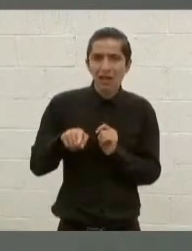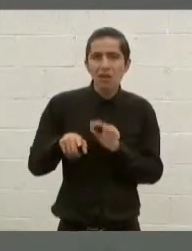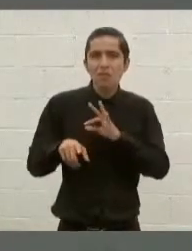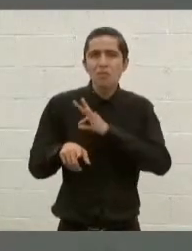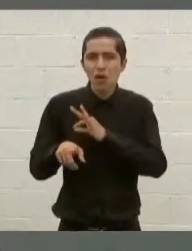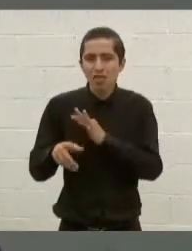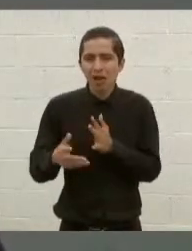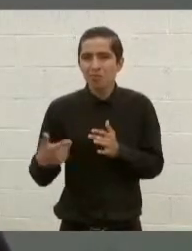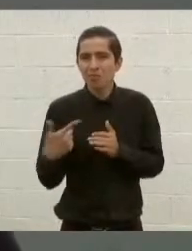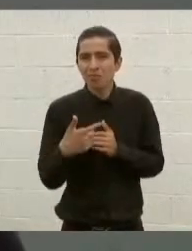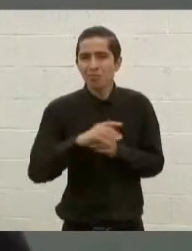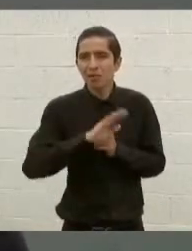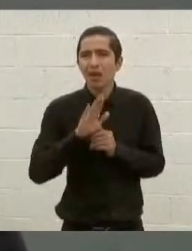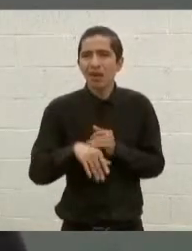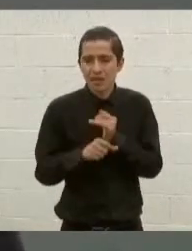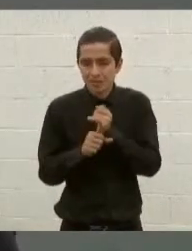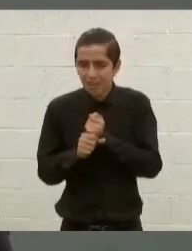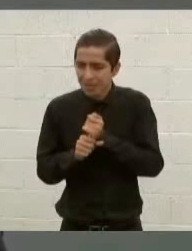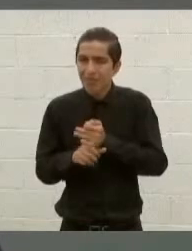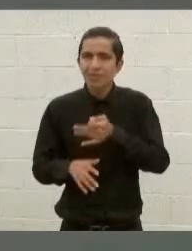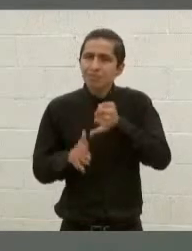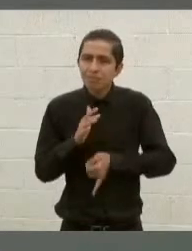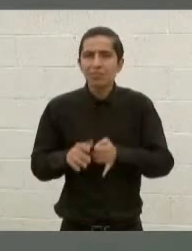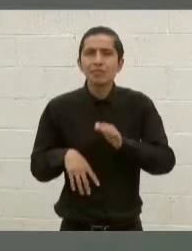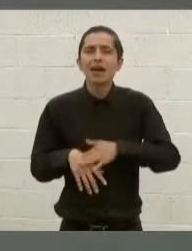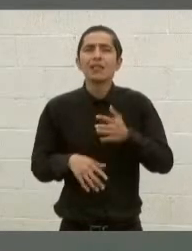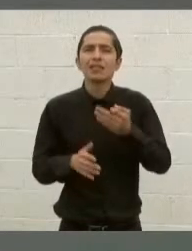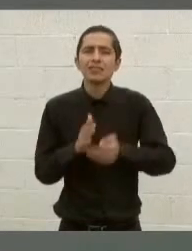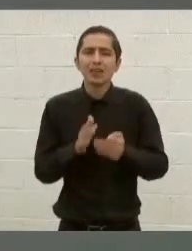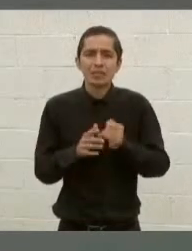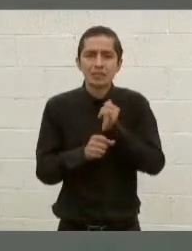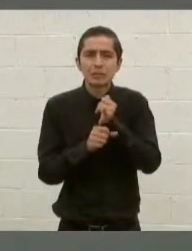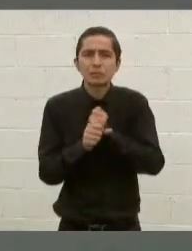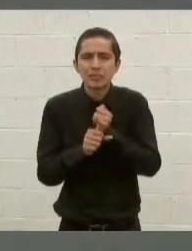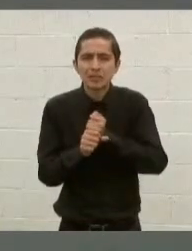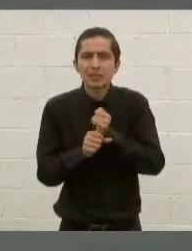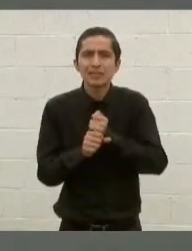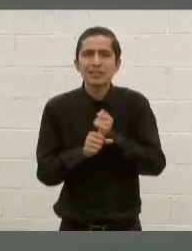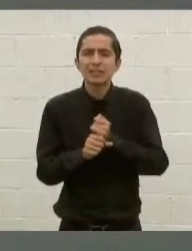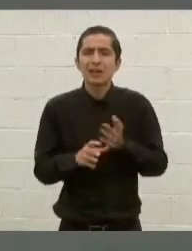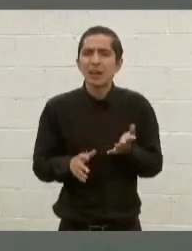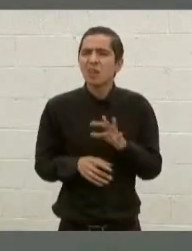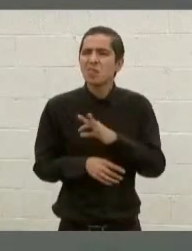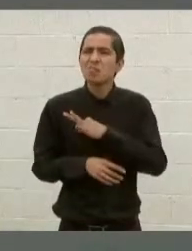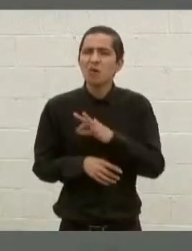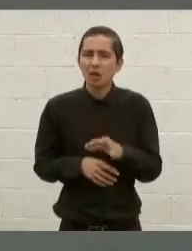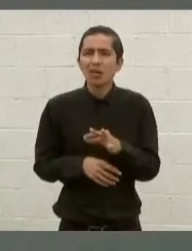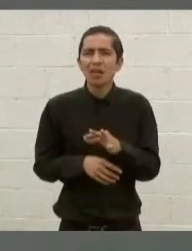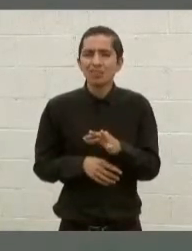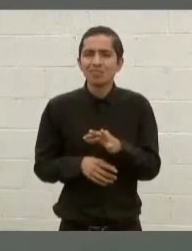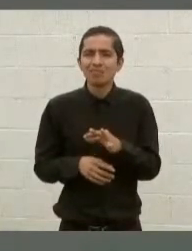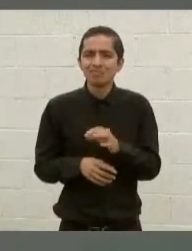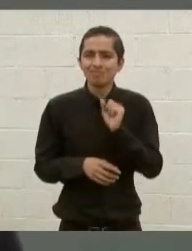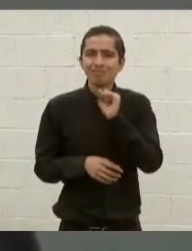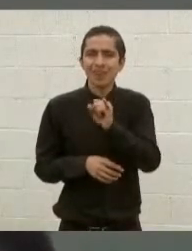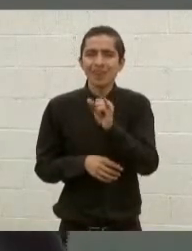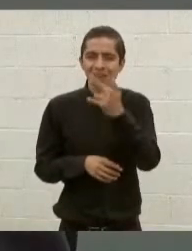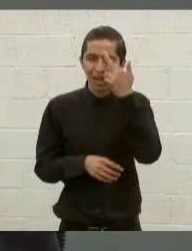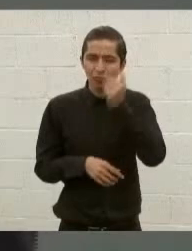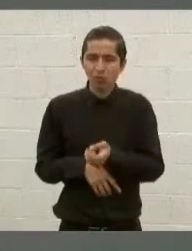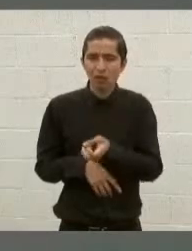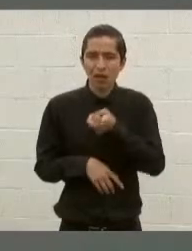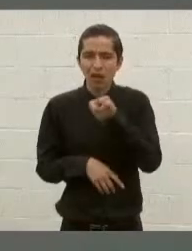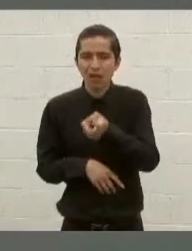Las investigaciones, solo el avance de las investigaciones podrían confirmarnos la